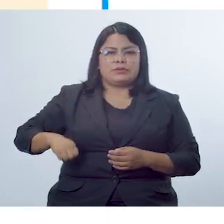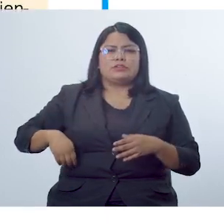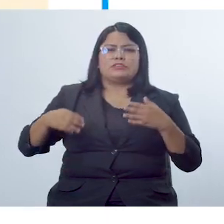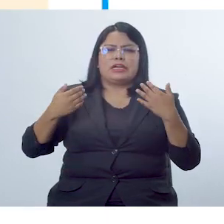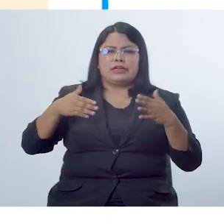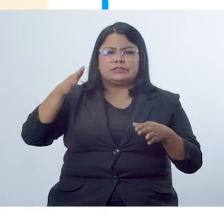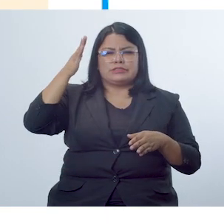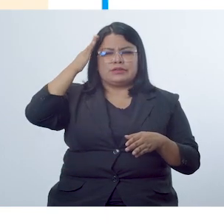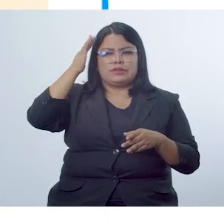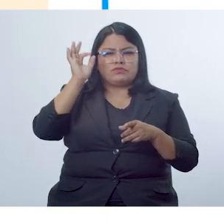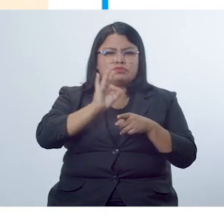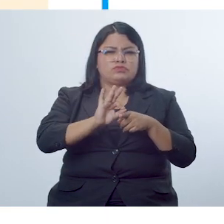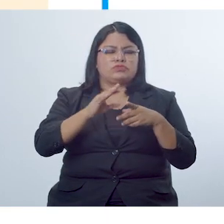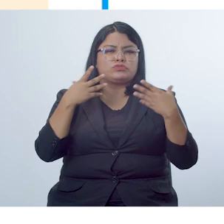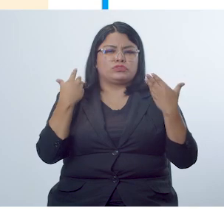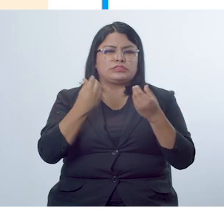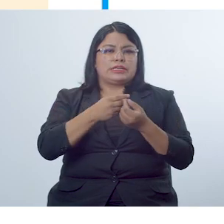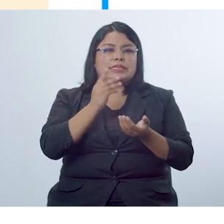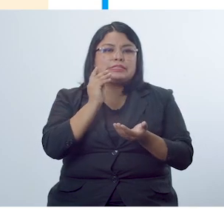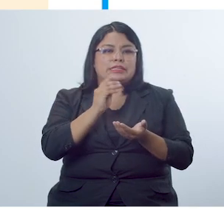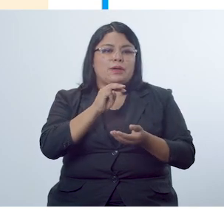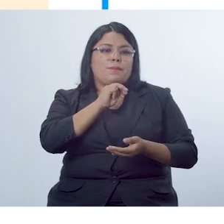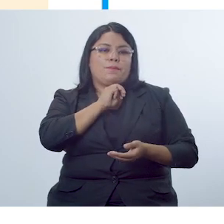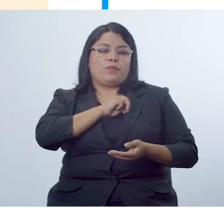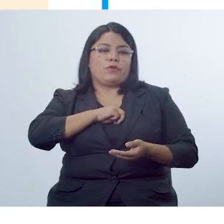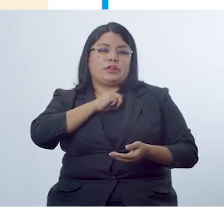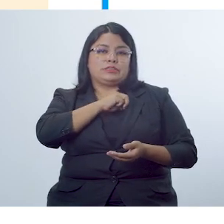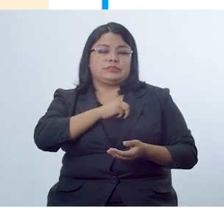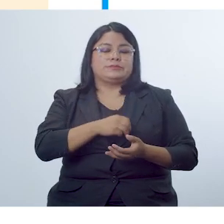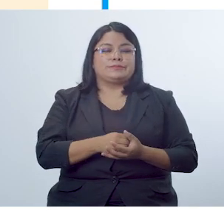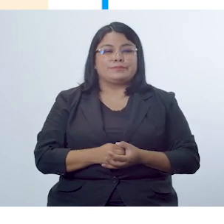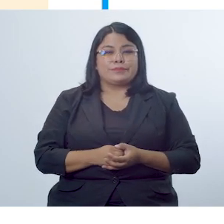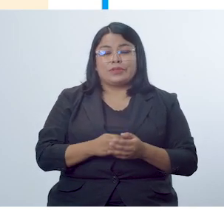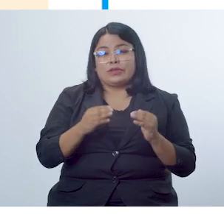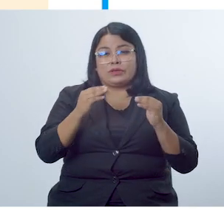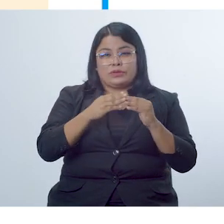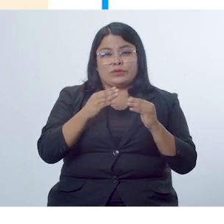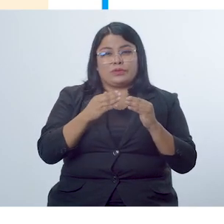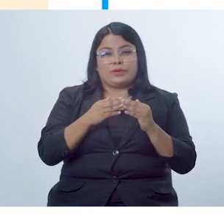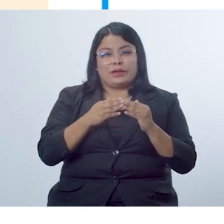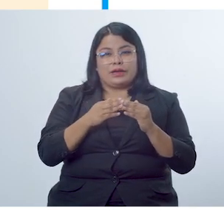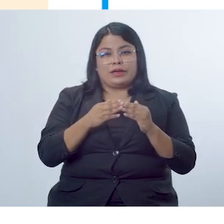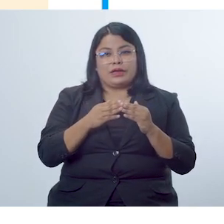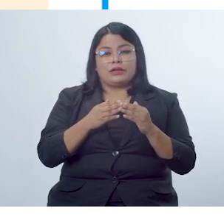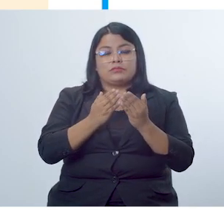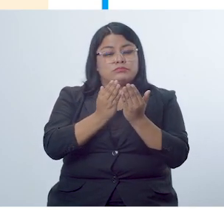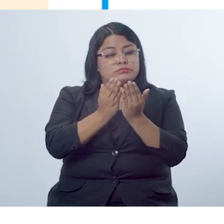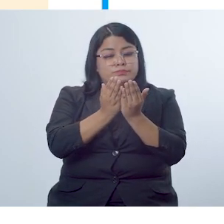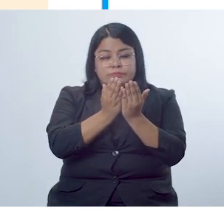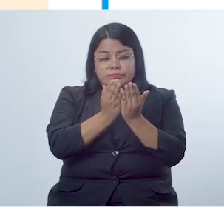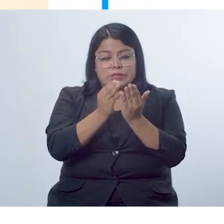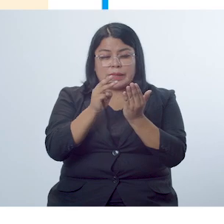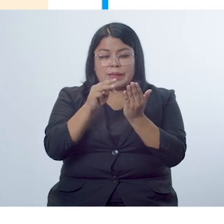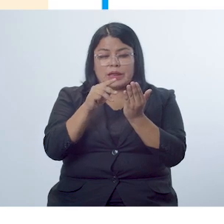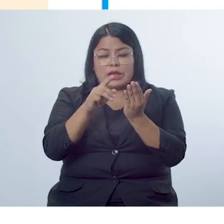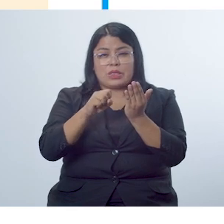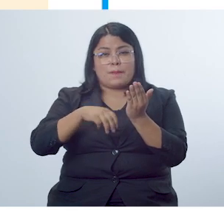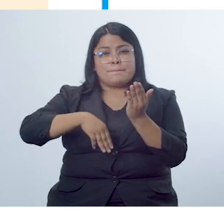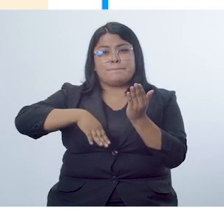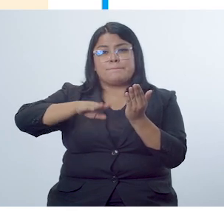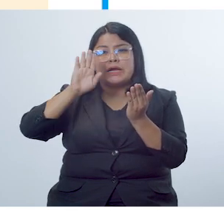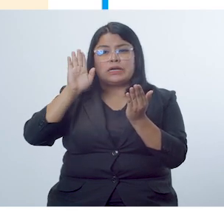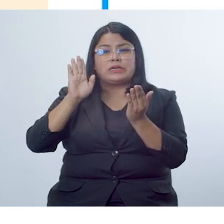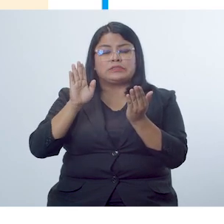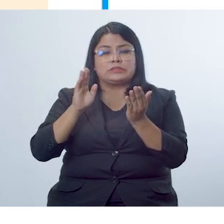sabe cuál es la función social, didáctica y moralizante de los mitos. Además, lee el mito